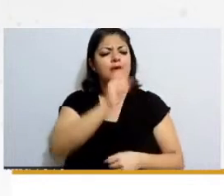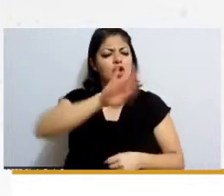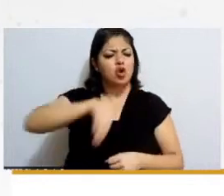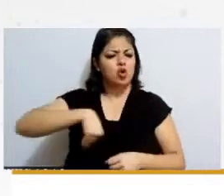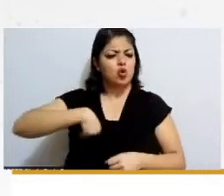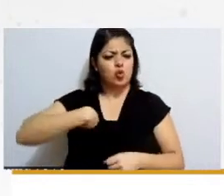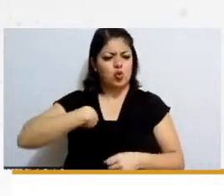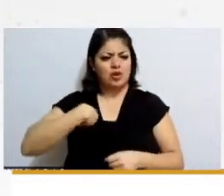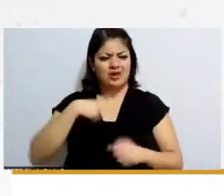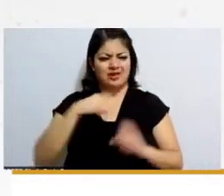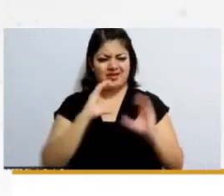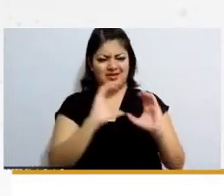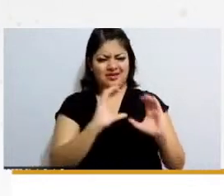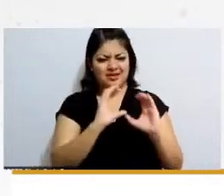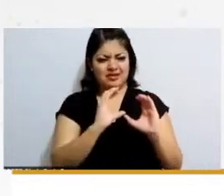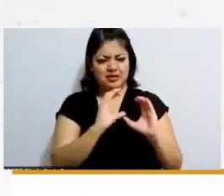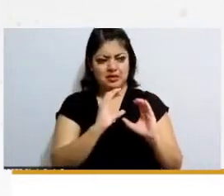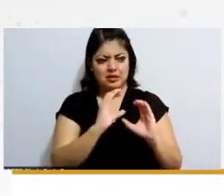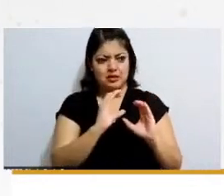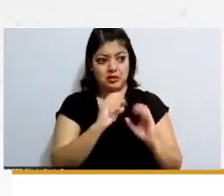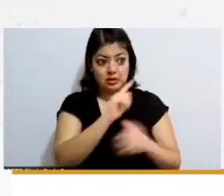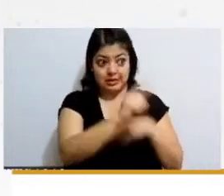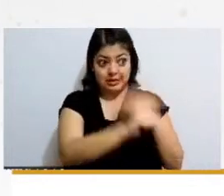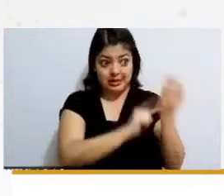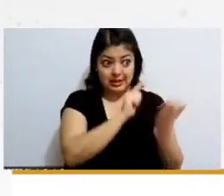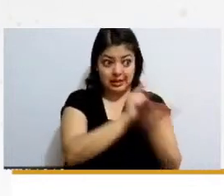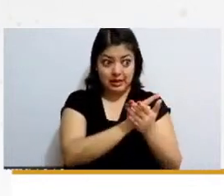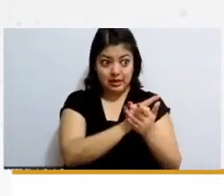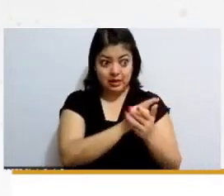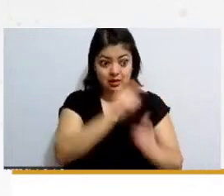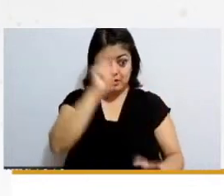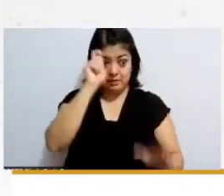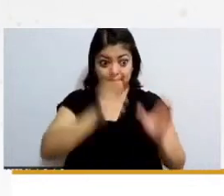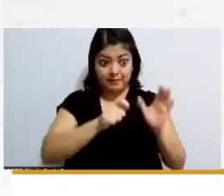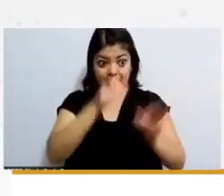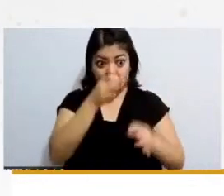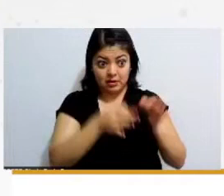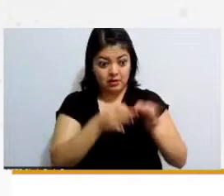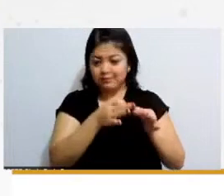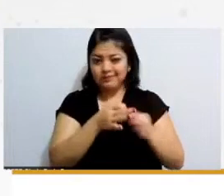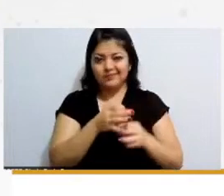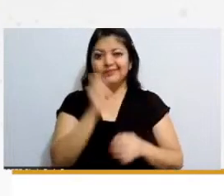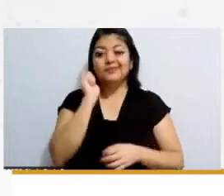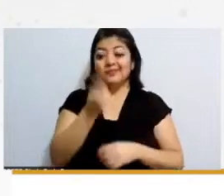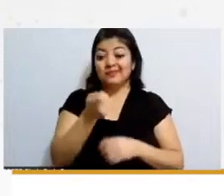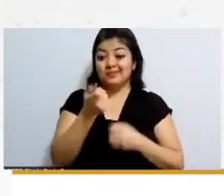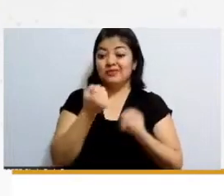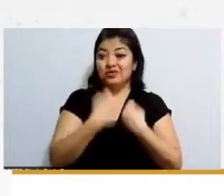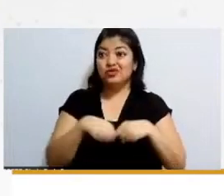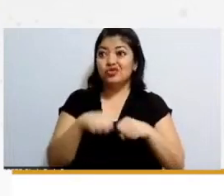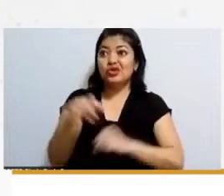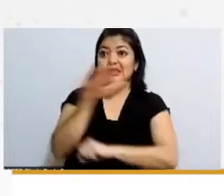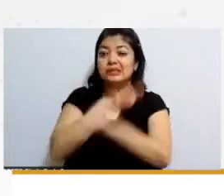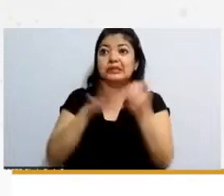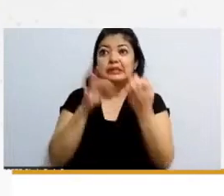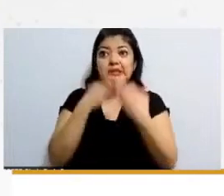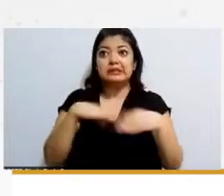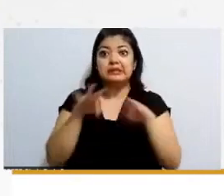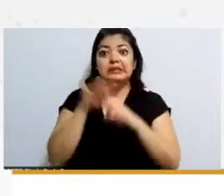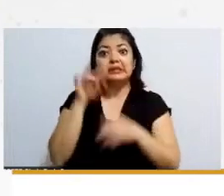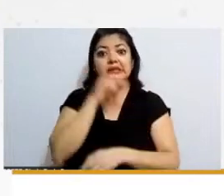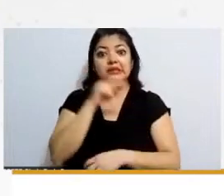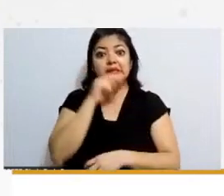ley o lo que dice la corte sino que es un problema social urgente importante y frente al cual las